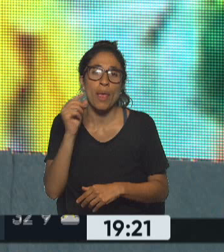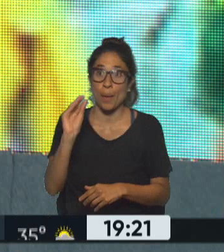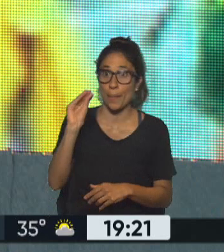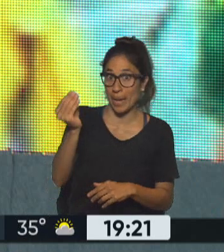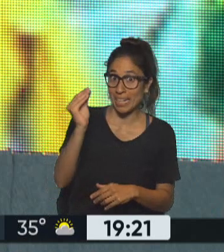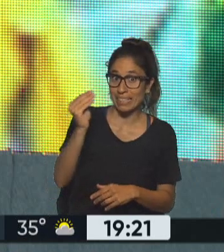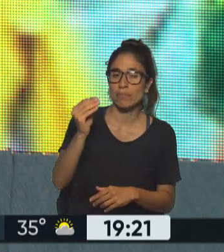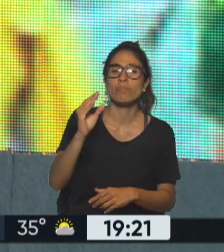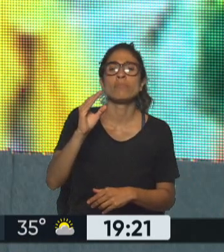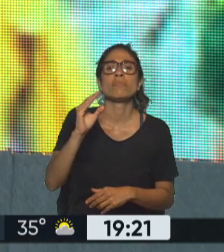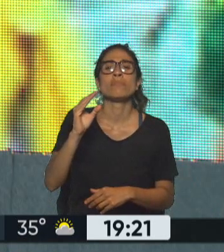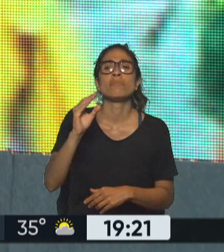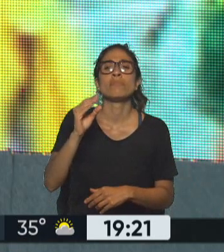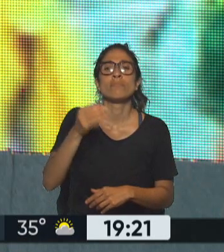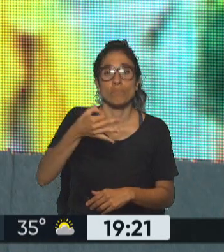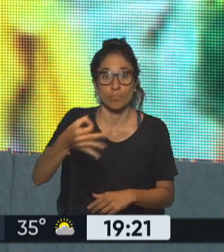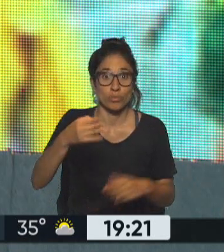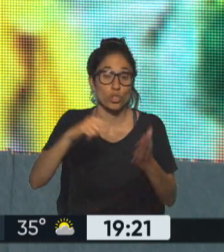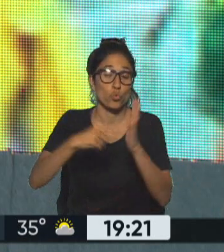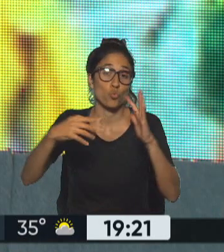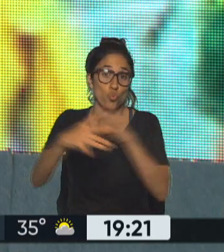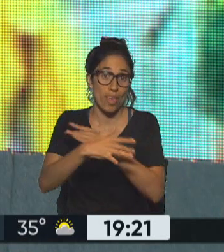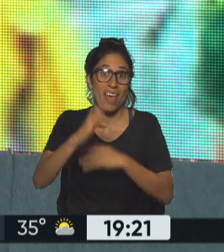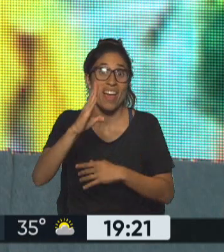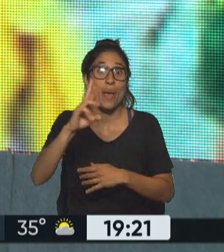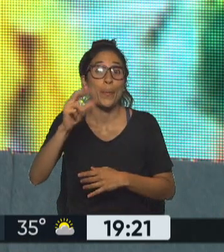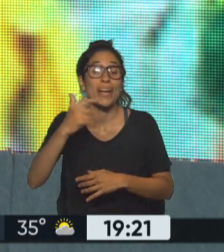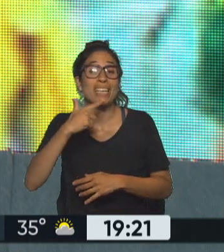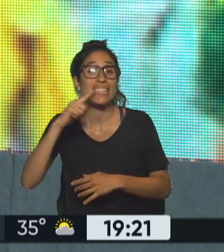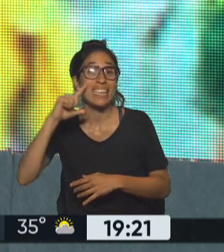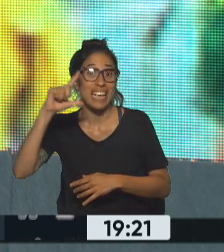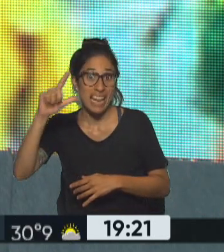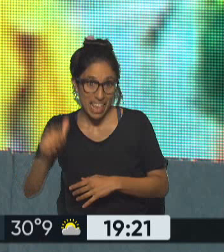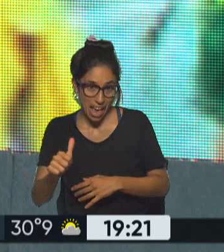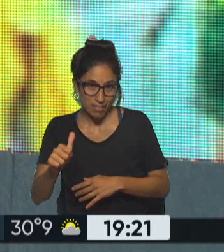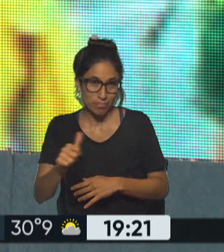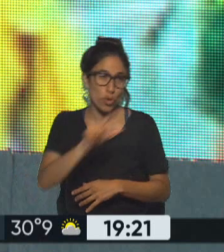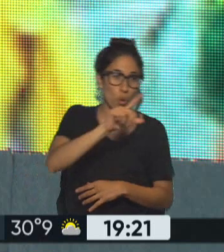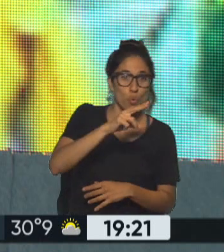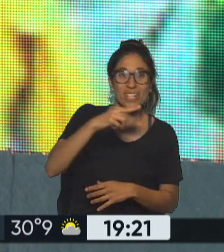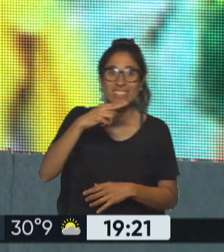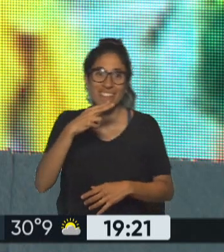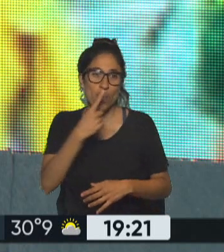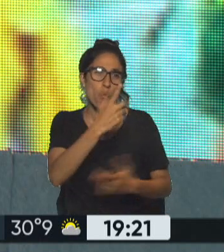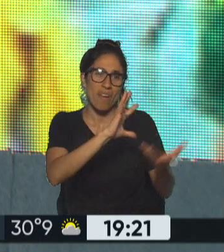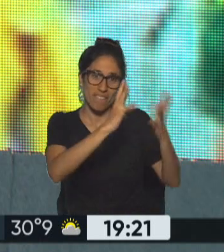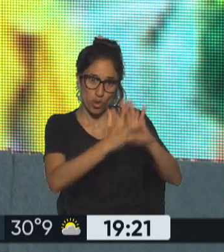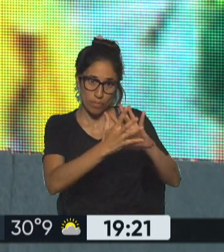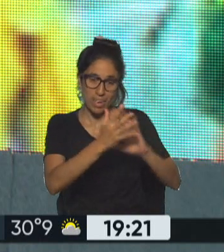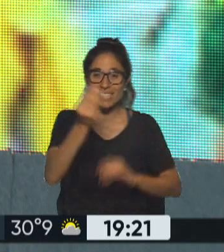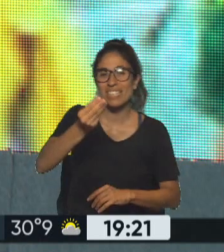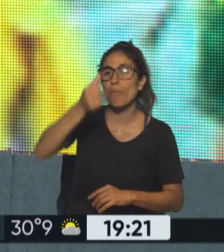durante la semana de lunes a viernes y es otra ciudad total y absolutamente distinta sábado y domingo ¿por qué? porque se instalan en Brasilia